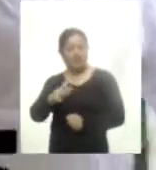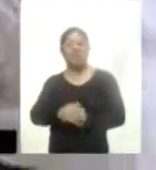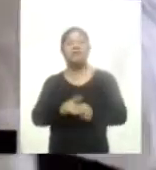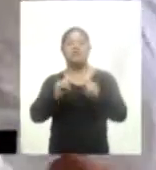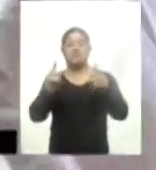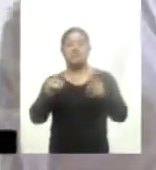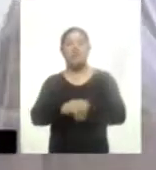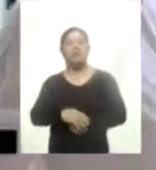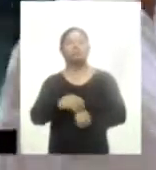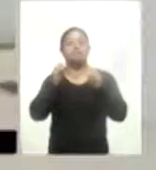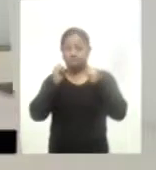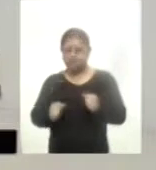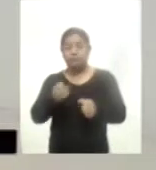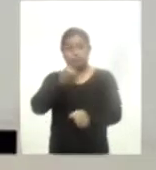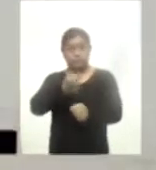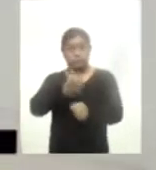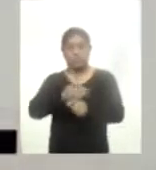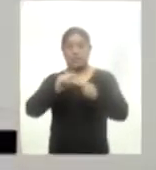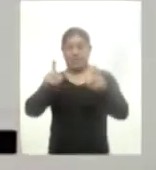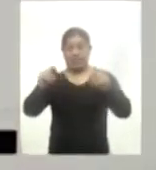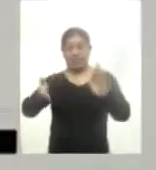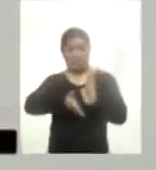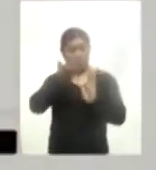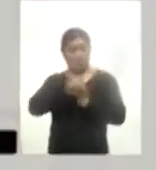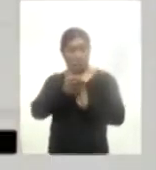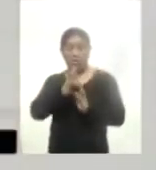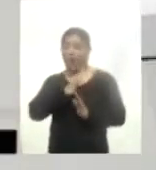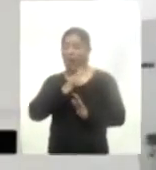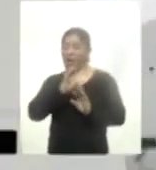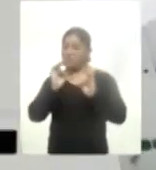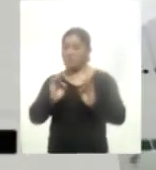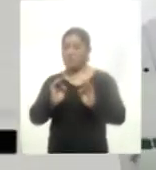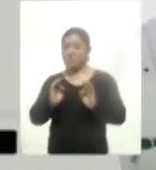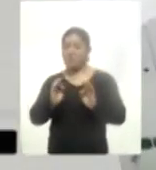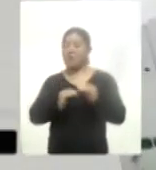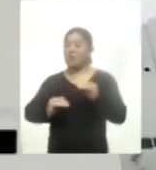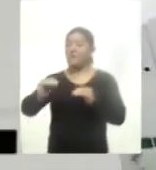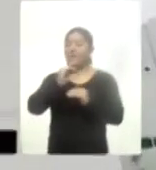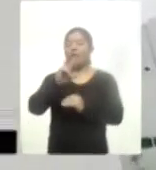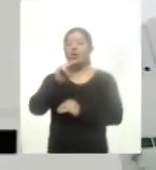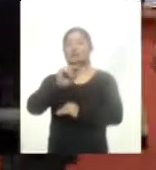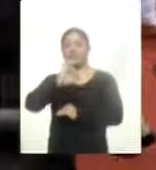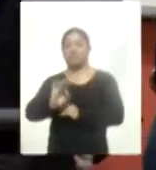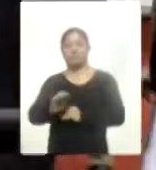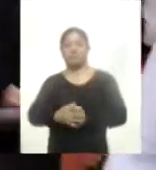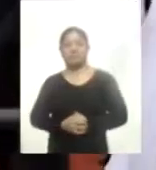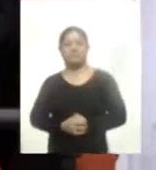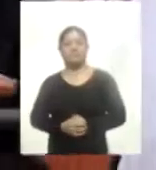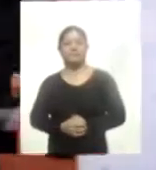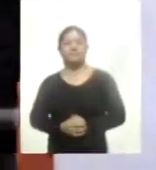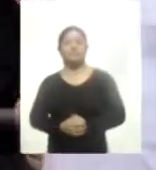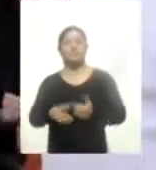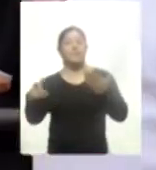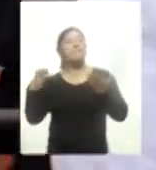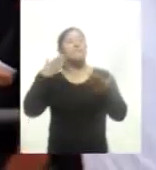constataron que hasta el momento los trabajos de construcción registran un avance general del 80%. Durante la visita a la